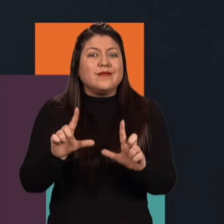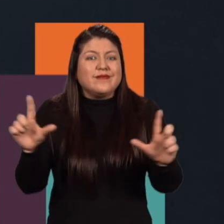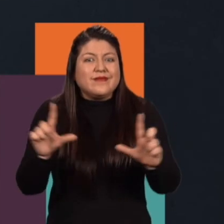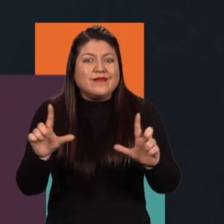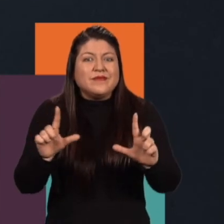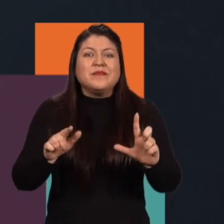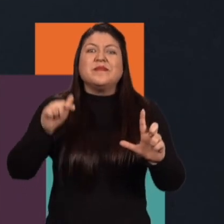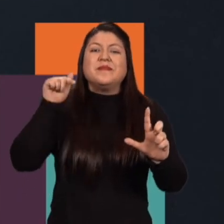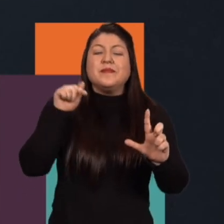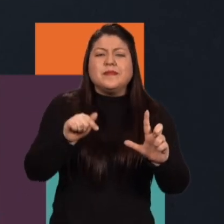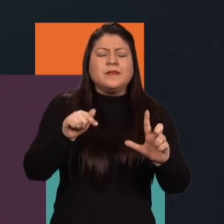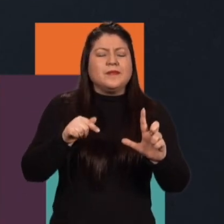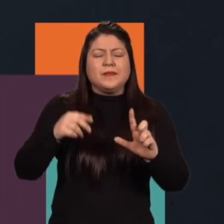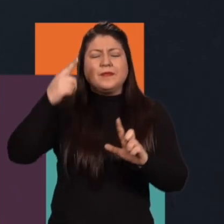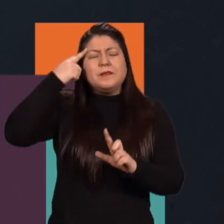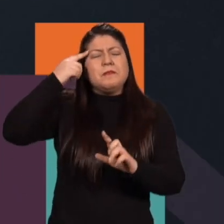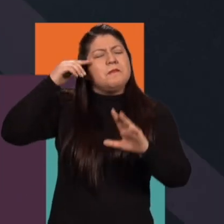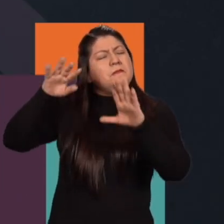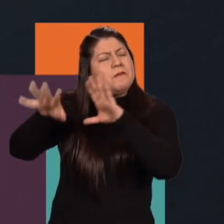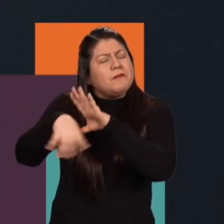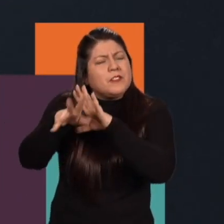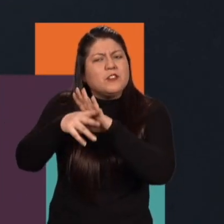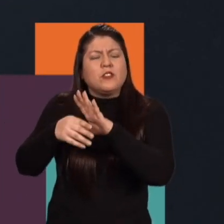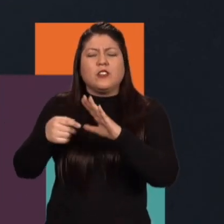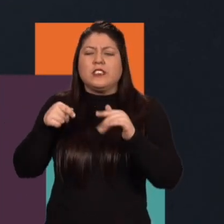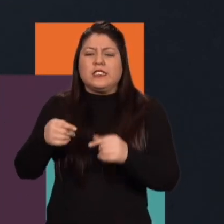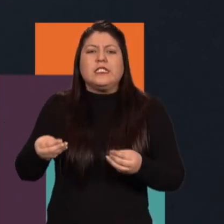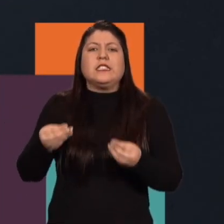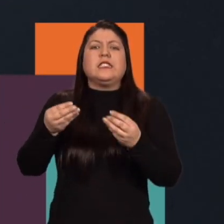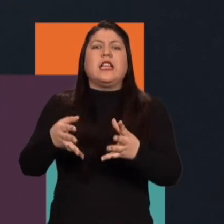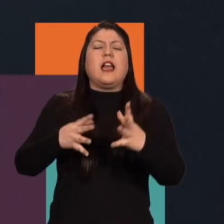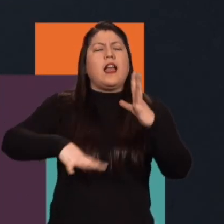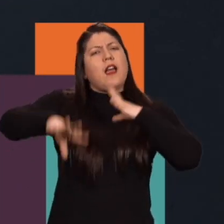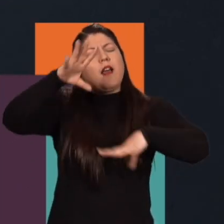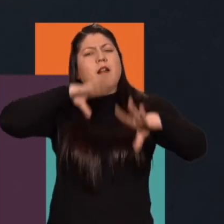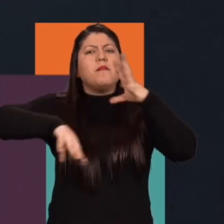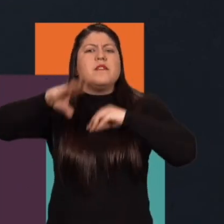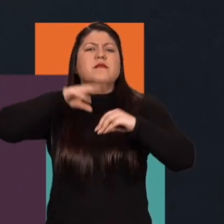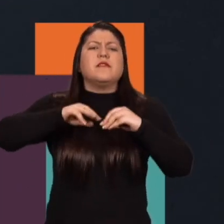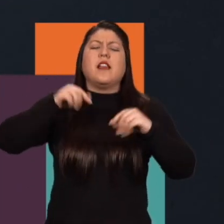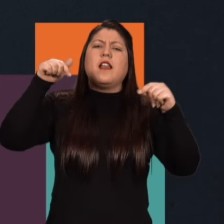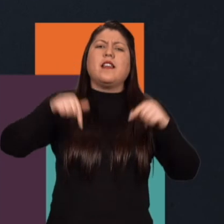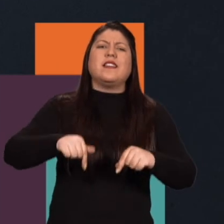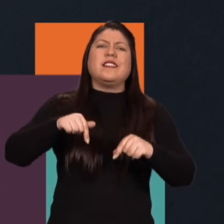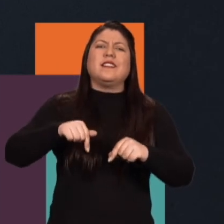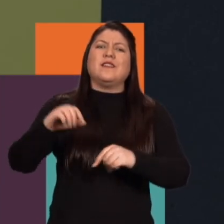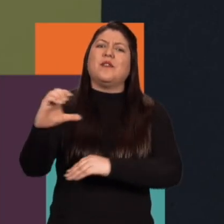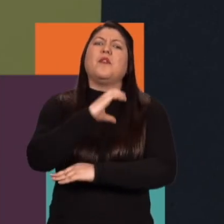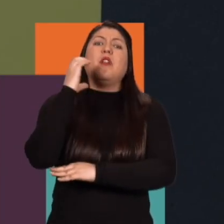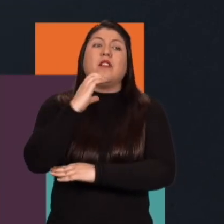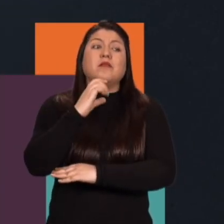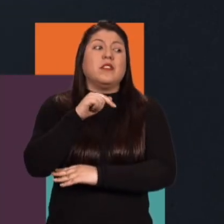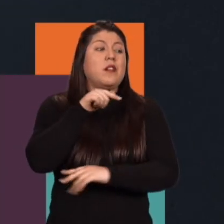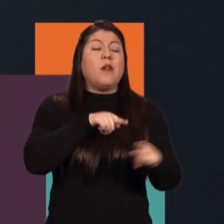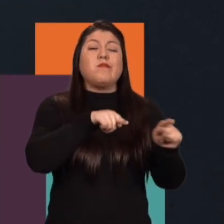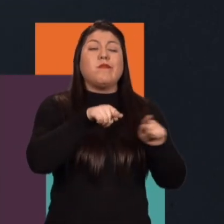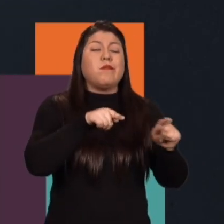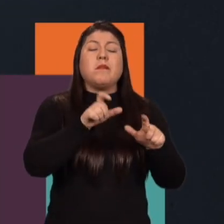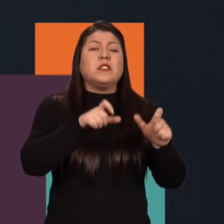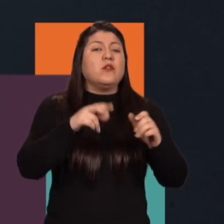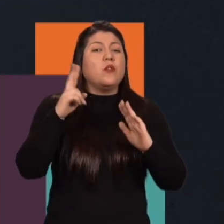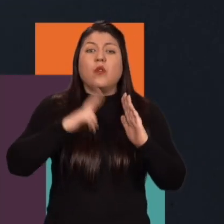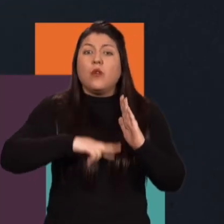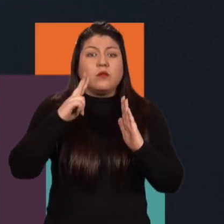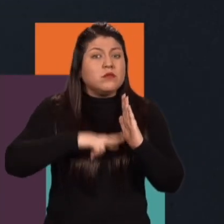entonces es evidente que la que la ficción que como dije anteriormente es el sistema de aprendizaje que más se ha